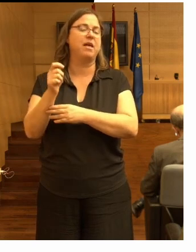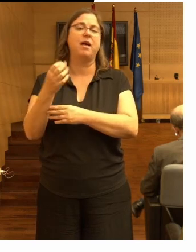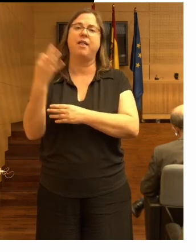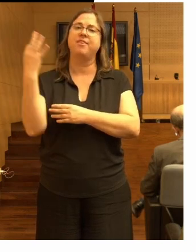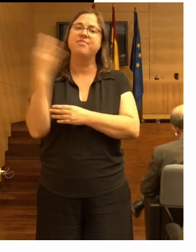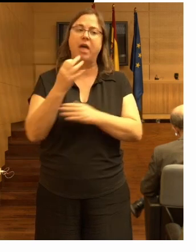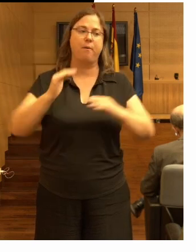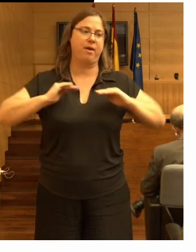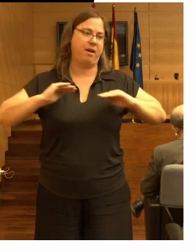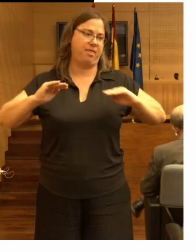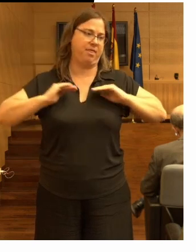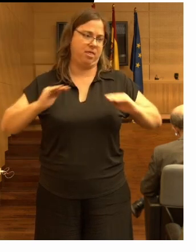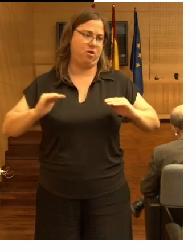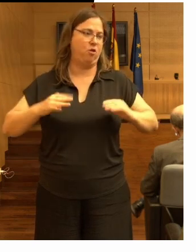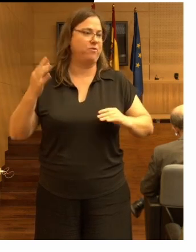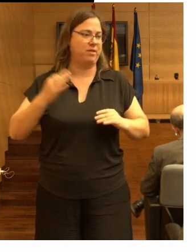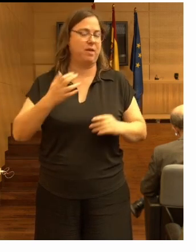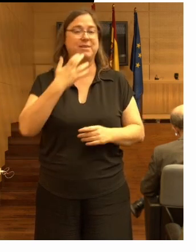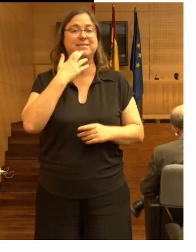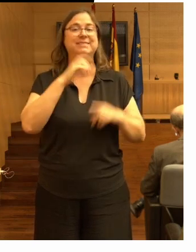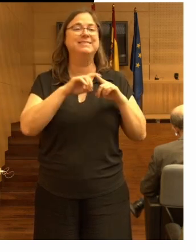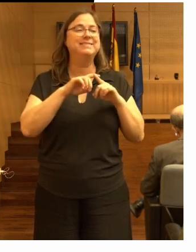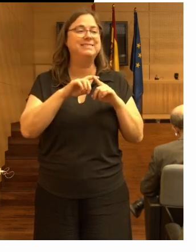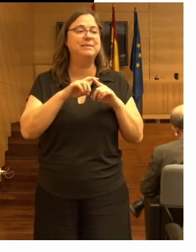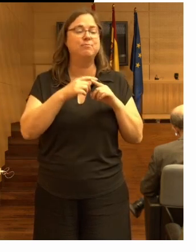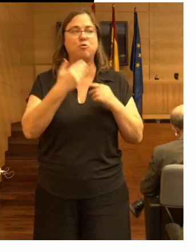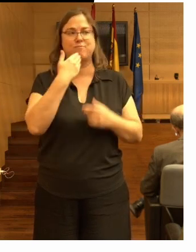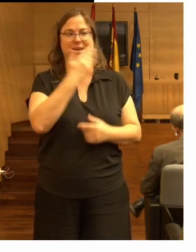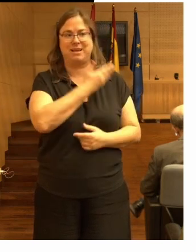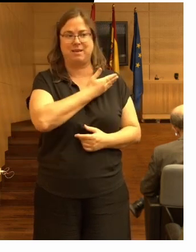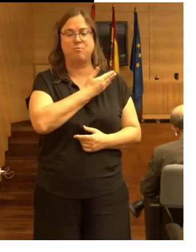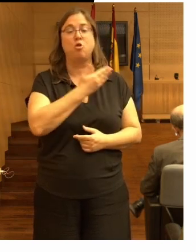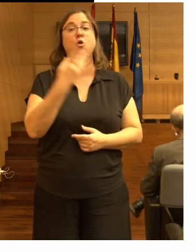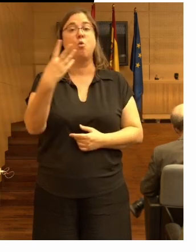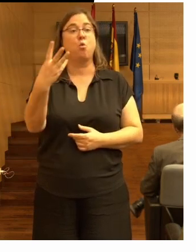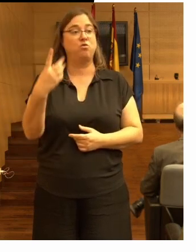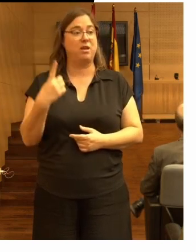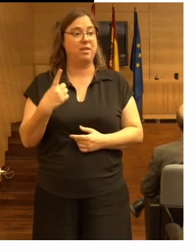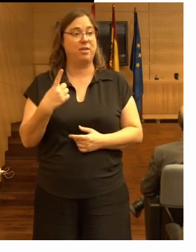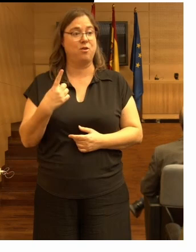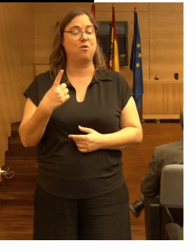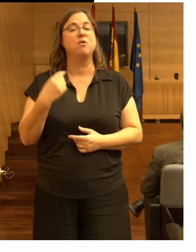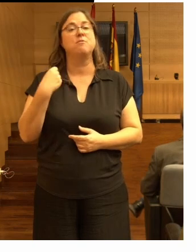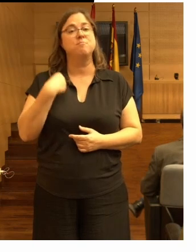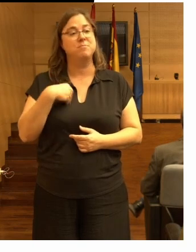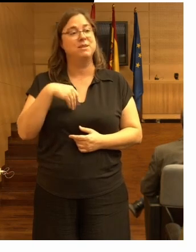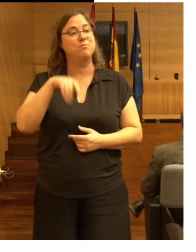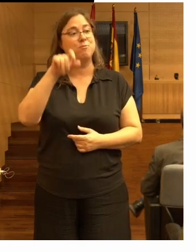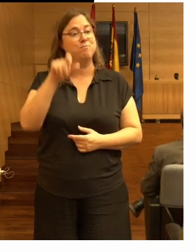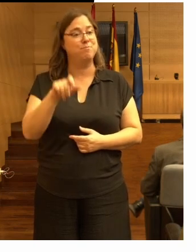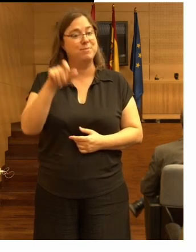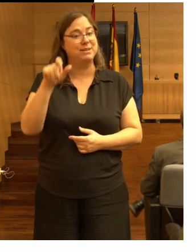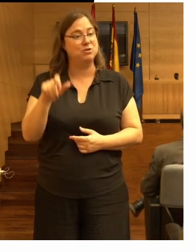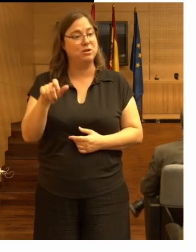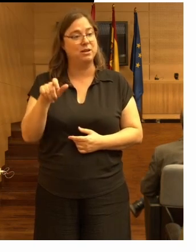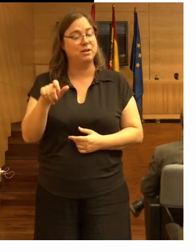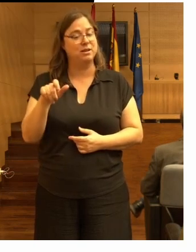estoy hablando de este tipo de usuarios ese tercio de la residencia que podría